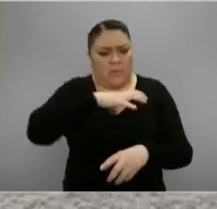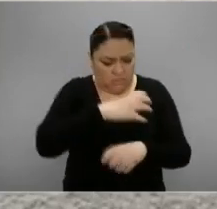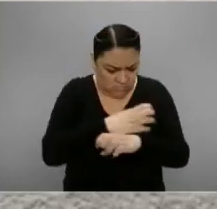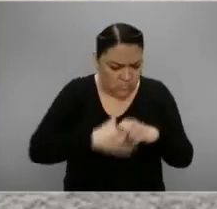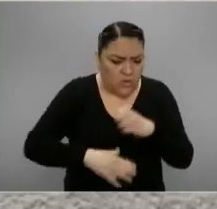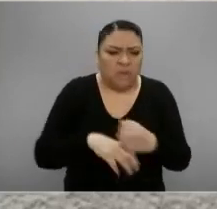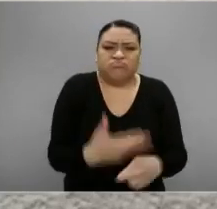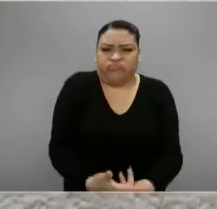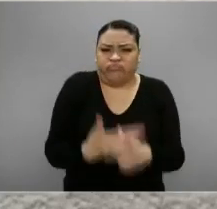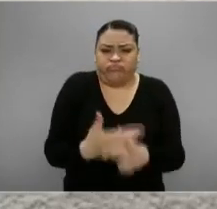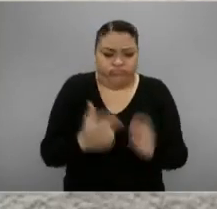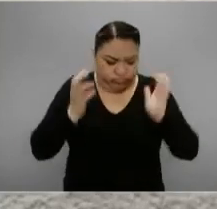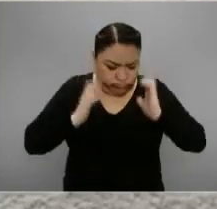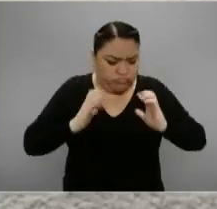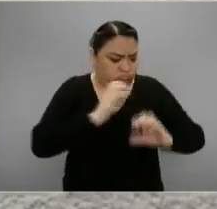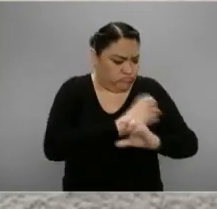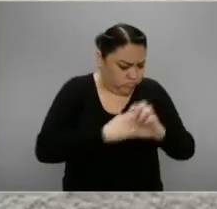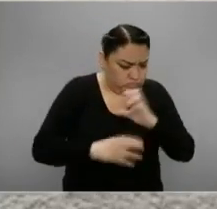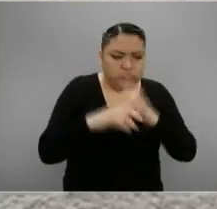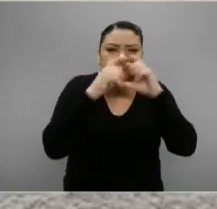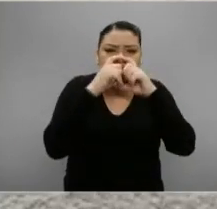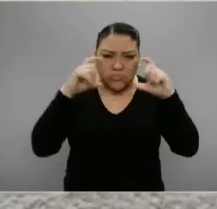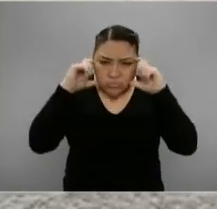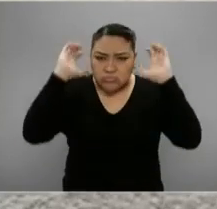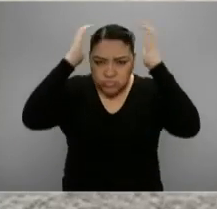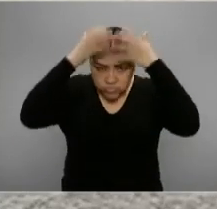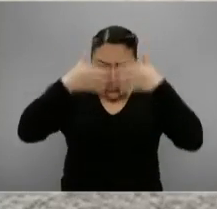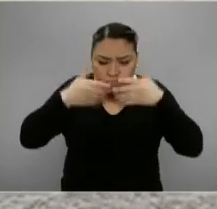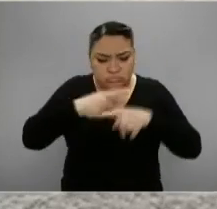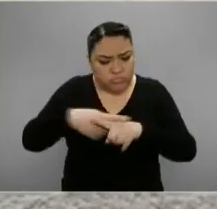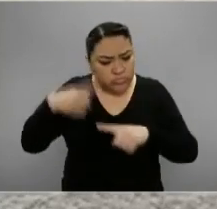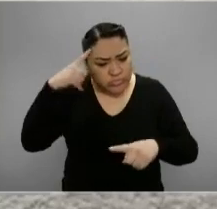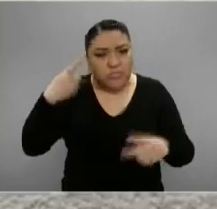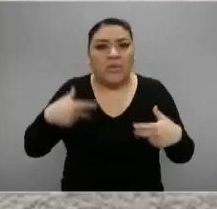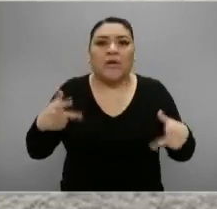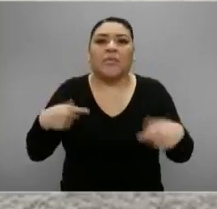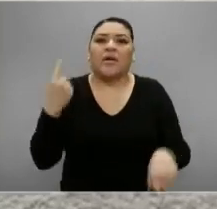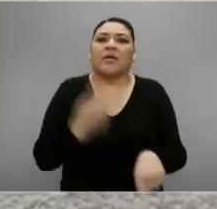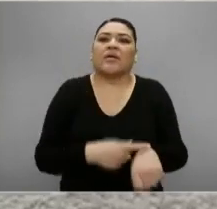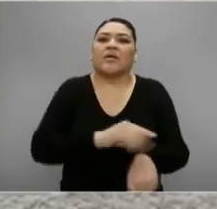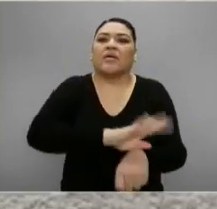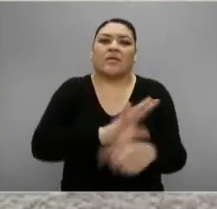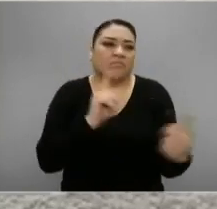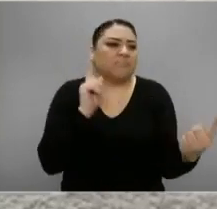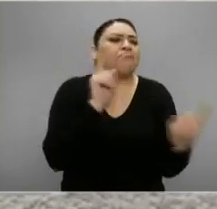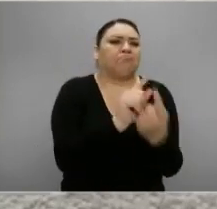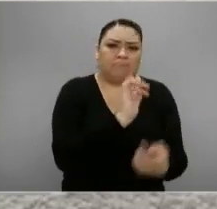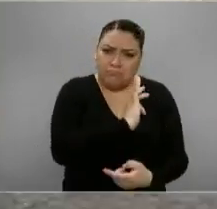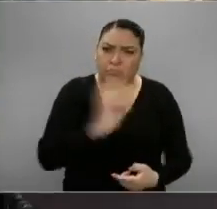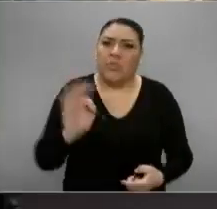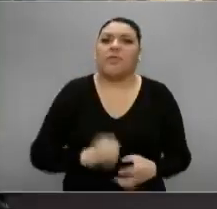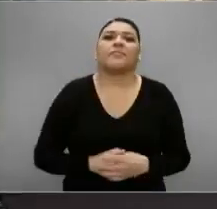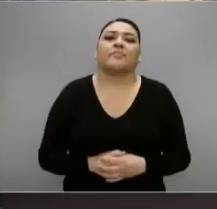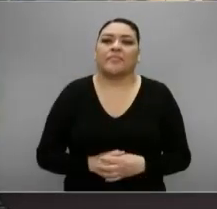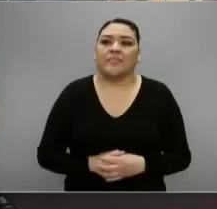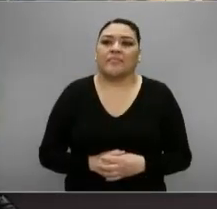insumos de protección personal necesarios para la atención de esta contingencia.